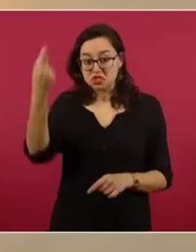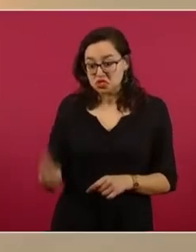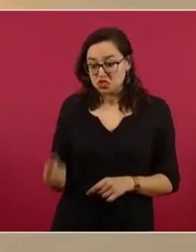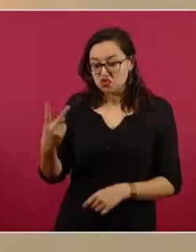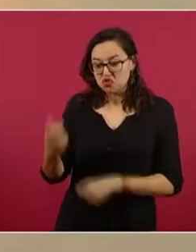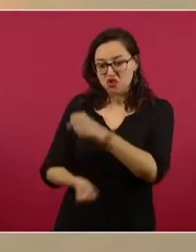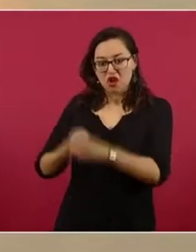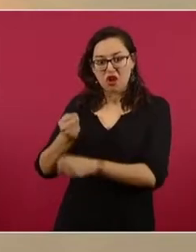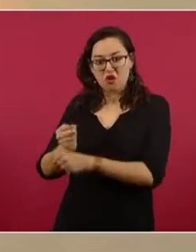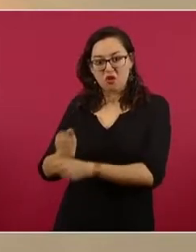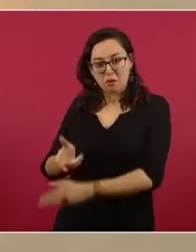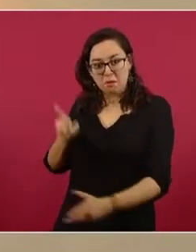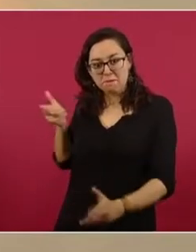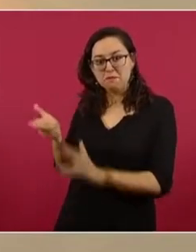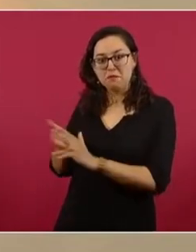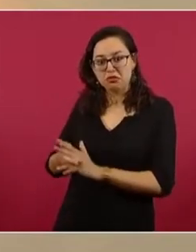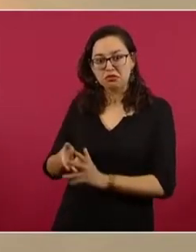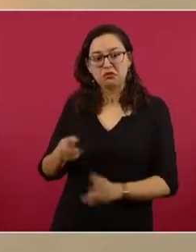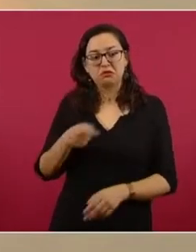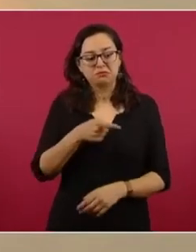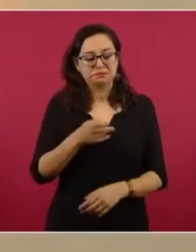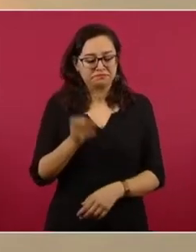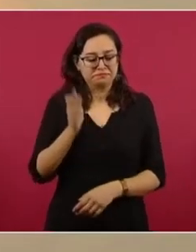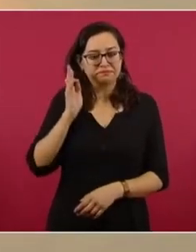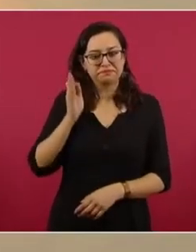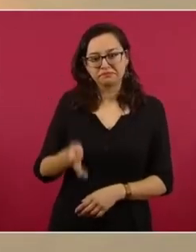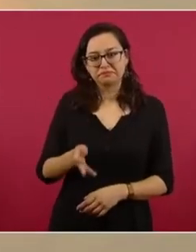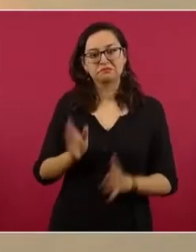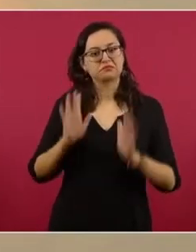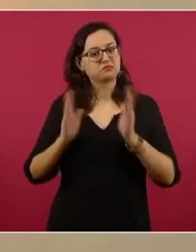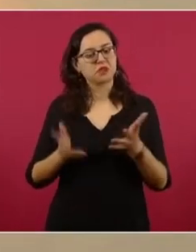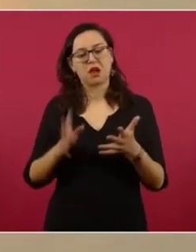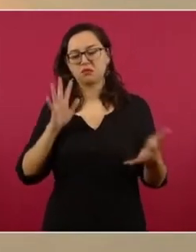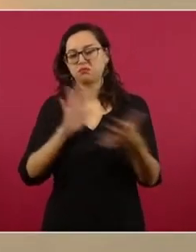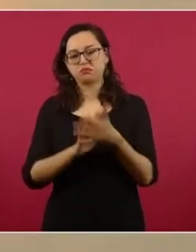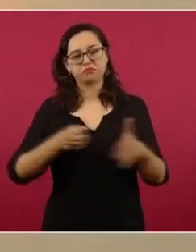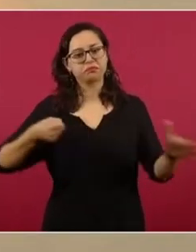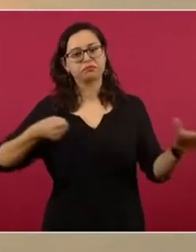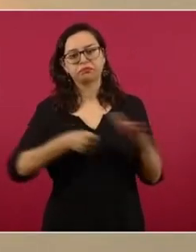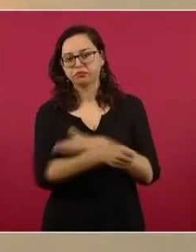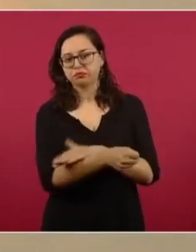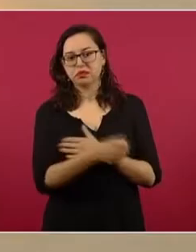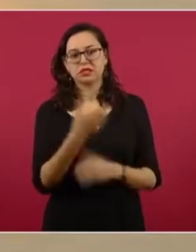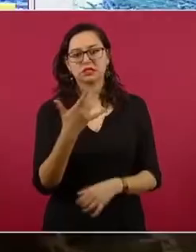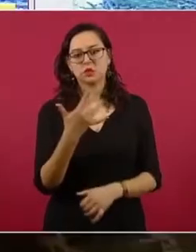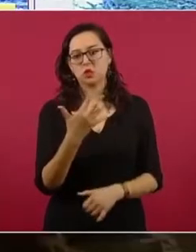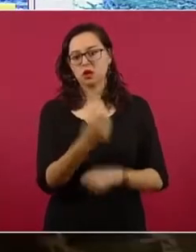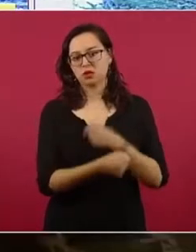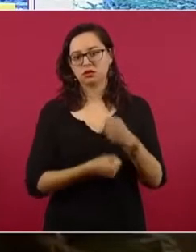procedimiento abreviado y se obtuvo la sentencia de 50 años. Siguiente.